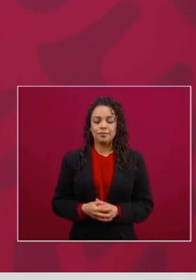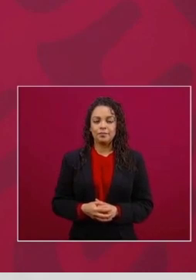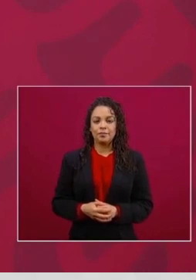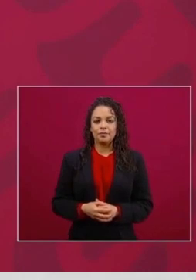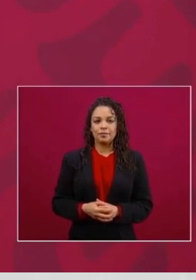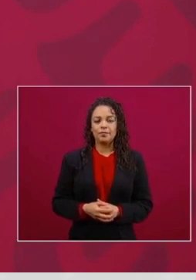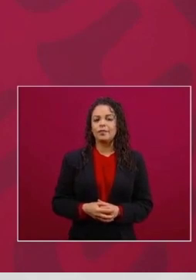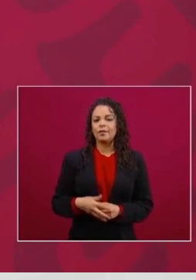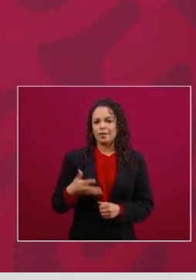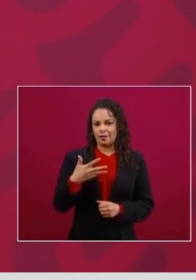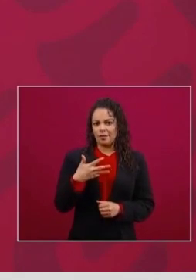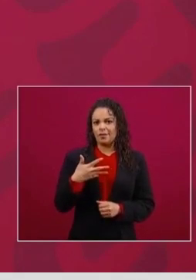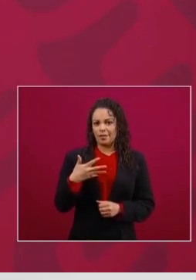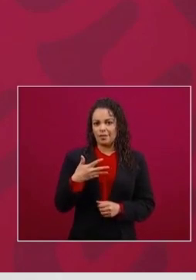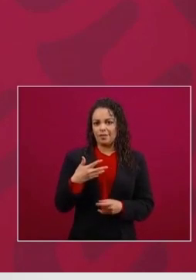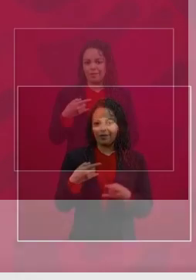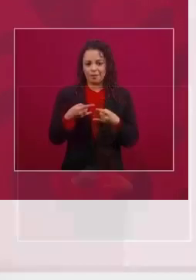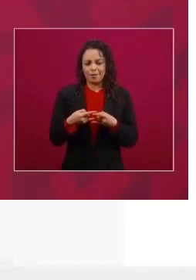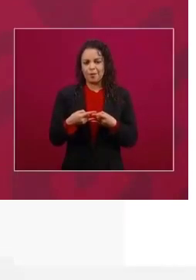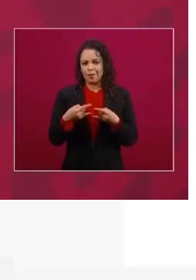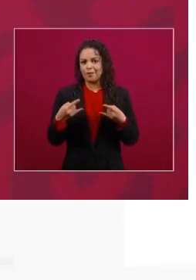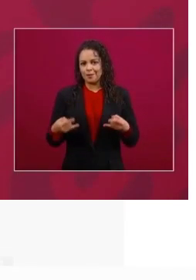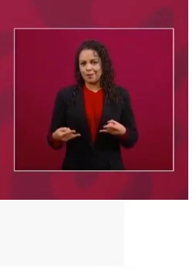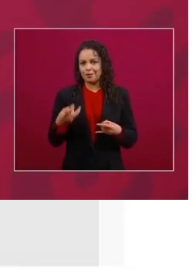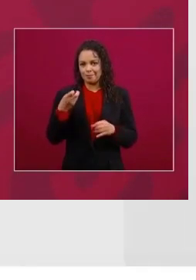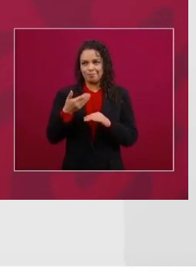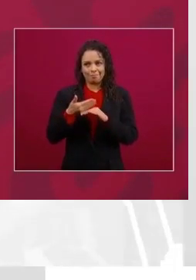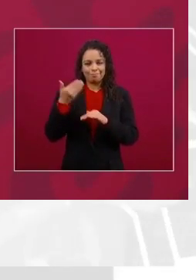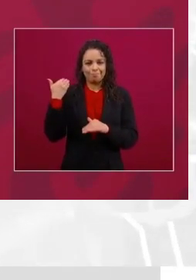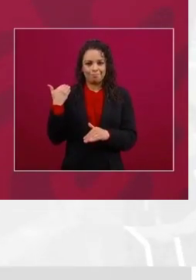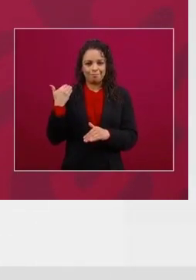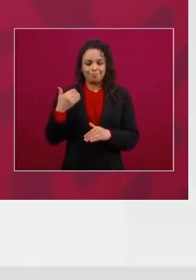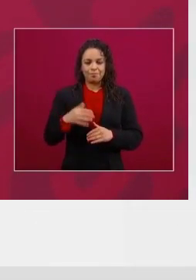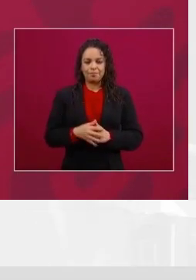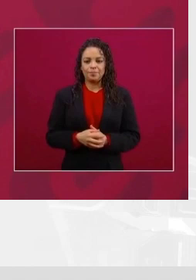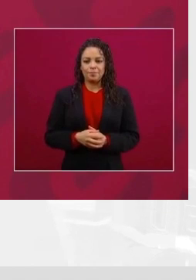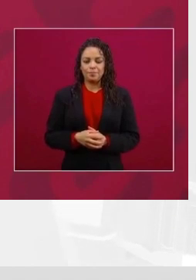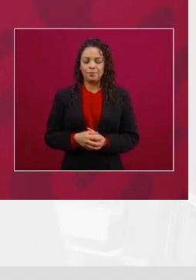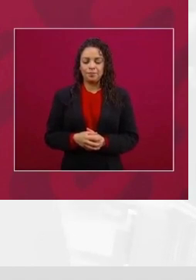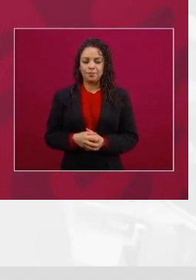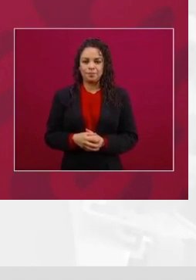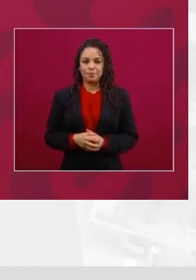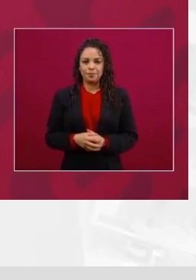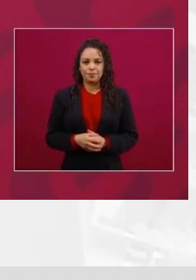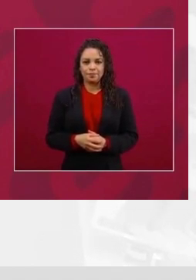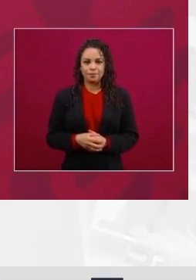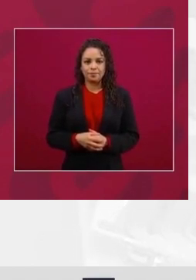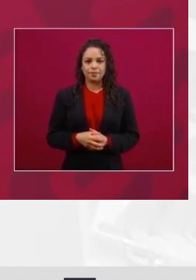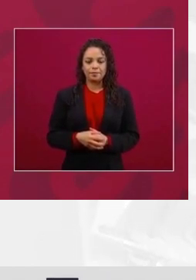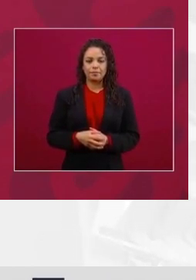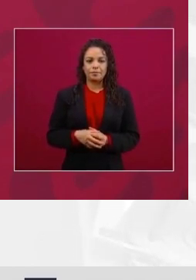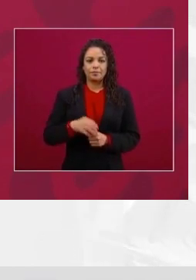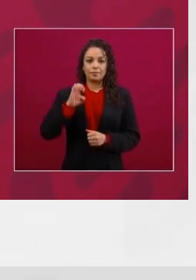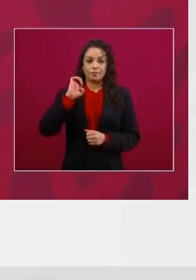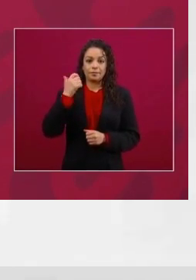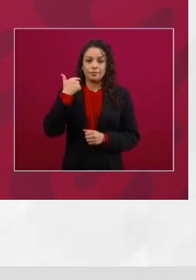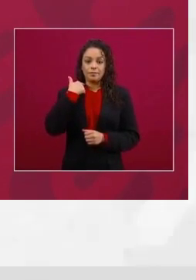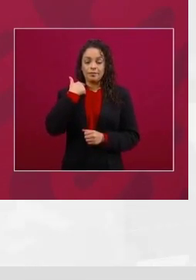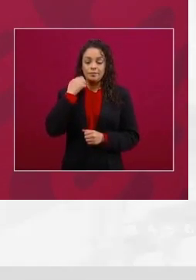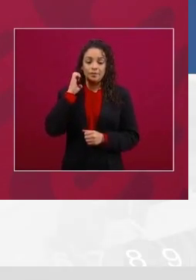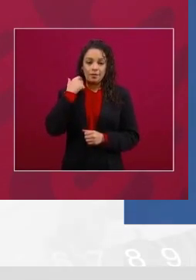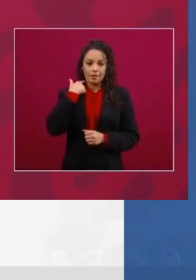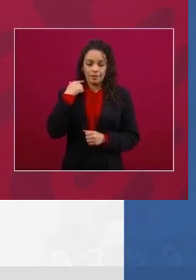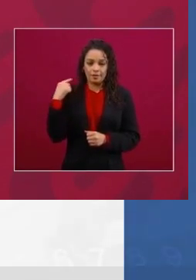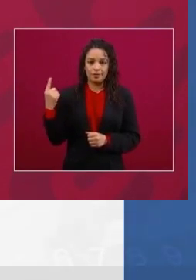Una de las vocaciones, Luis Soledad, del presidente, es la tabula raza. Siempre barre parejo